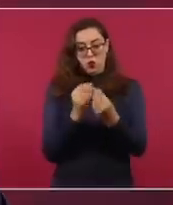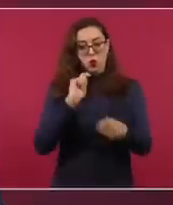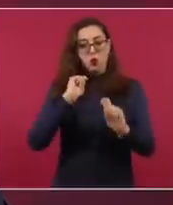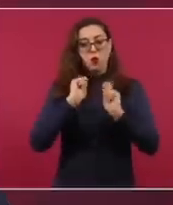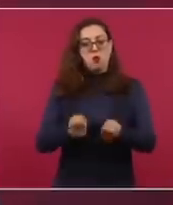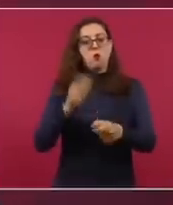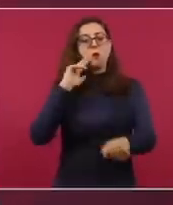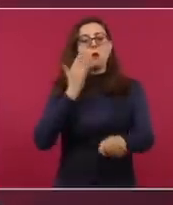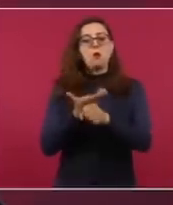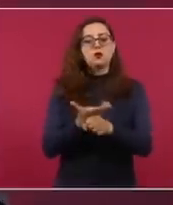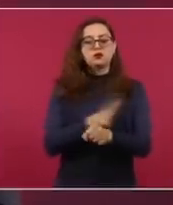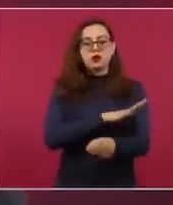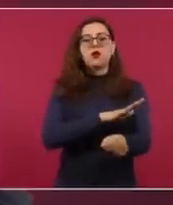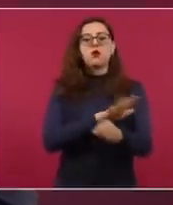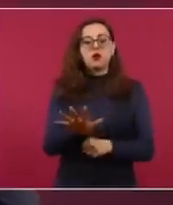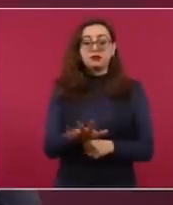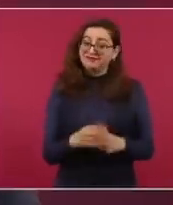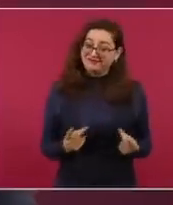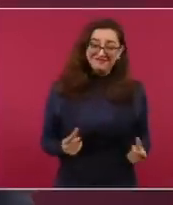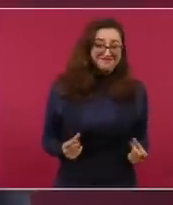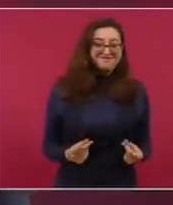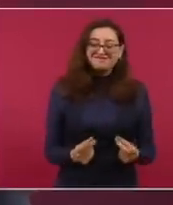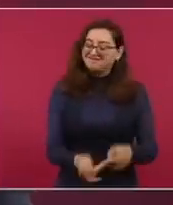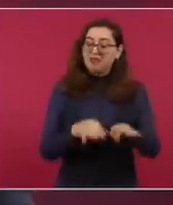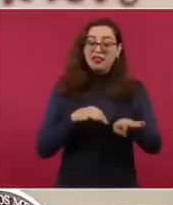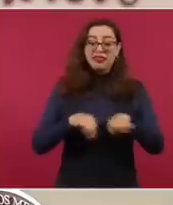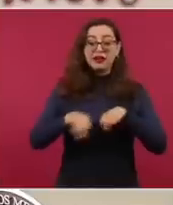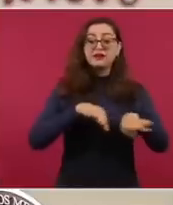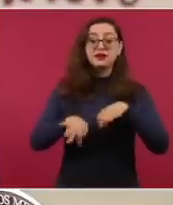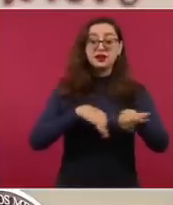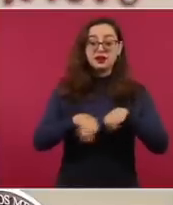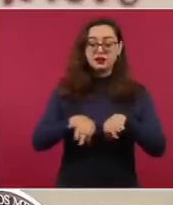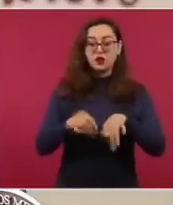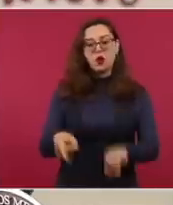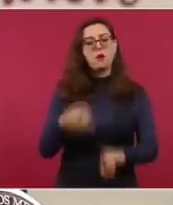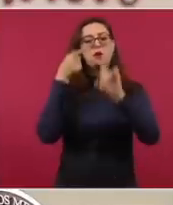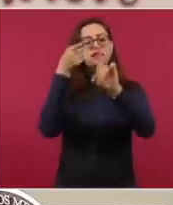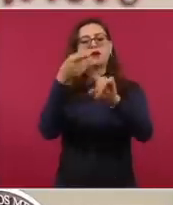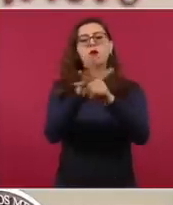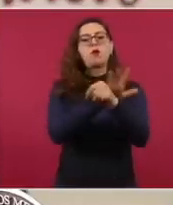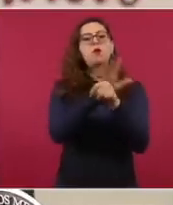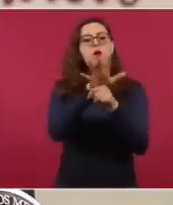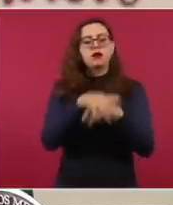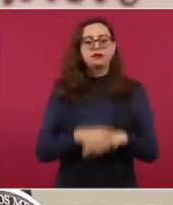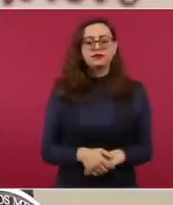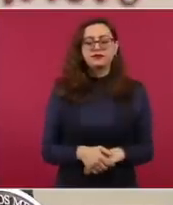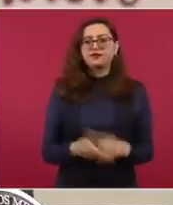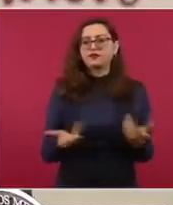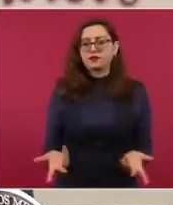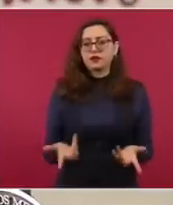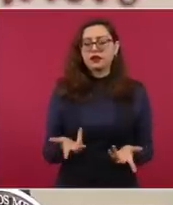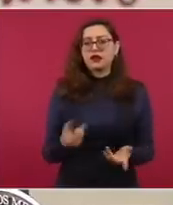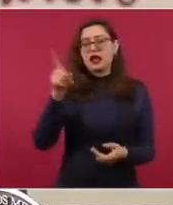O acelerar el paso significa que más o menos la meta sería que el 25 por ciento de lo que importan